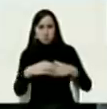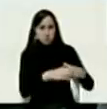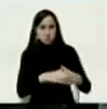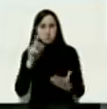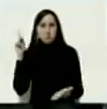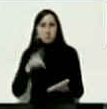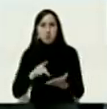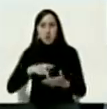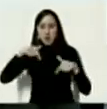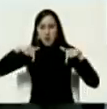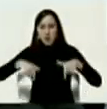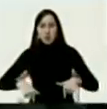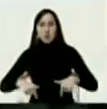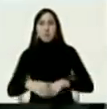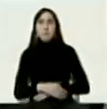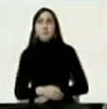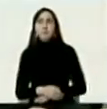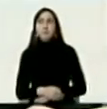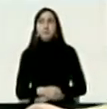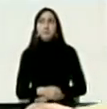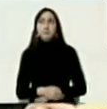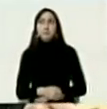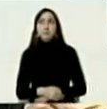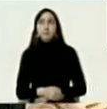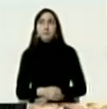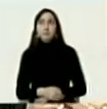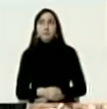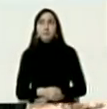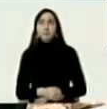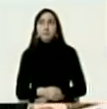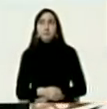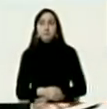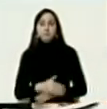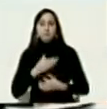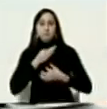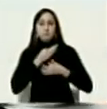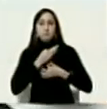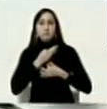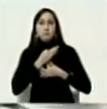esta rueda de prensa. Reglame la corbata.